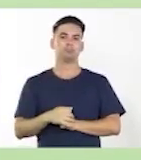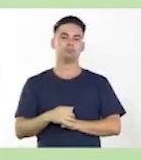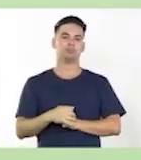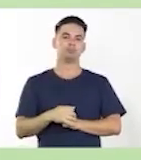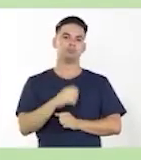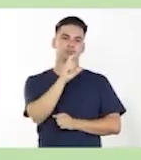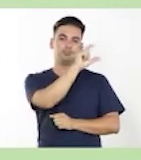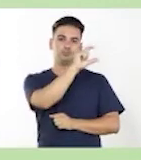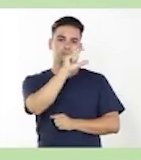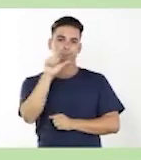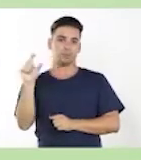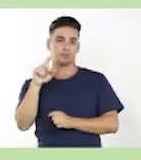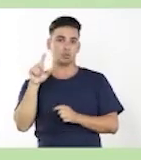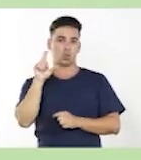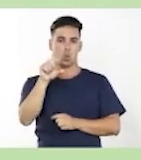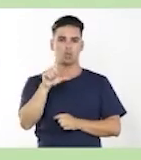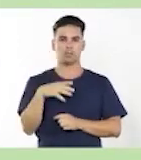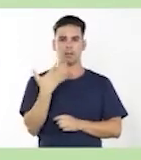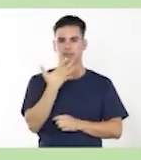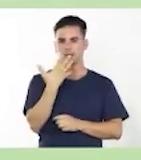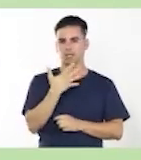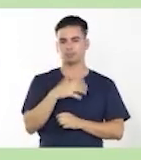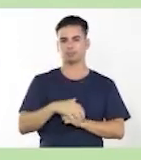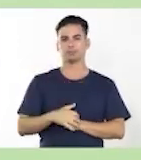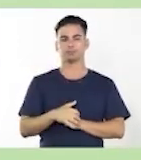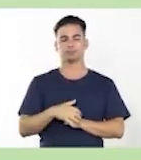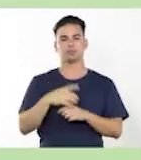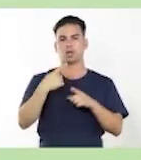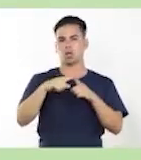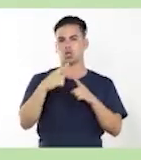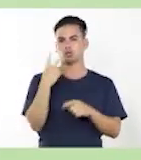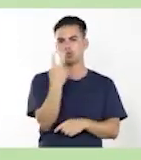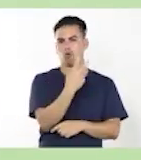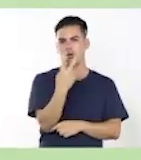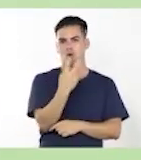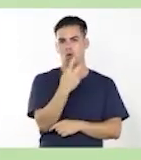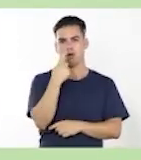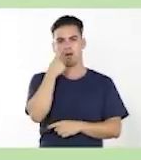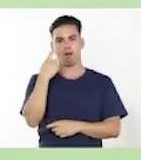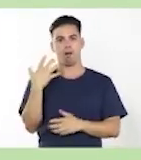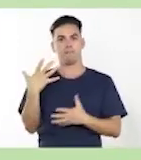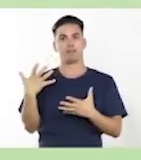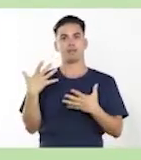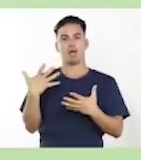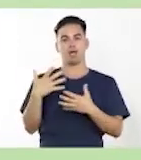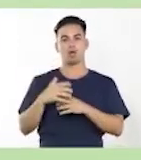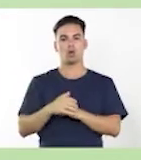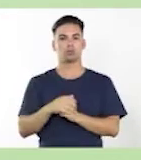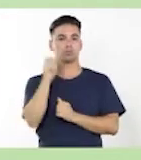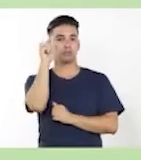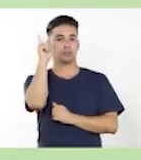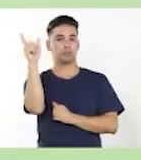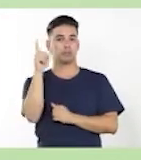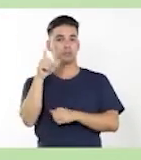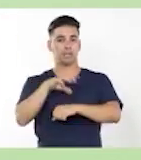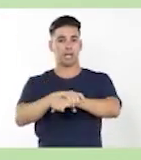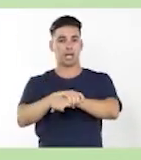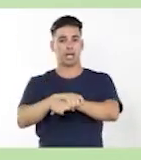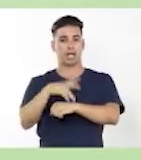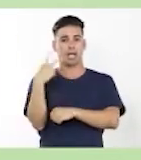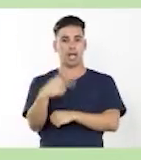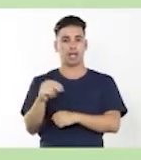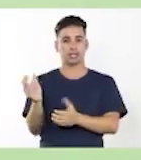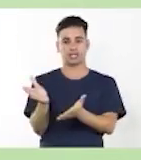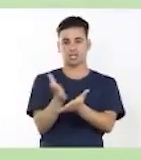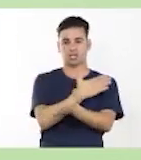Y la última oración, Whitman fue admirador de Lincoln, con cuyas ideas anti